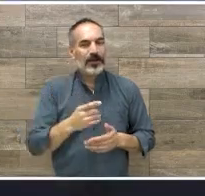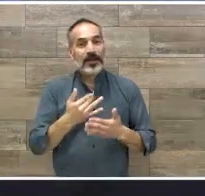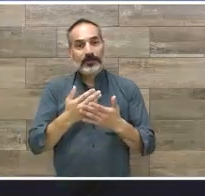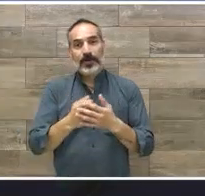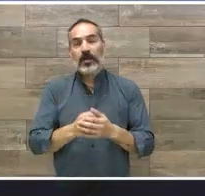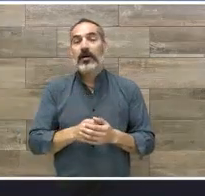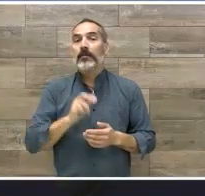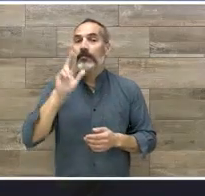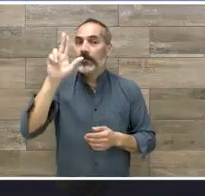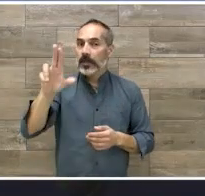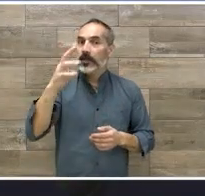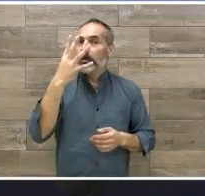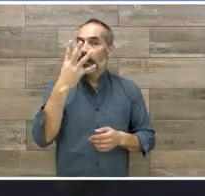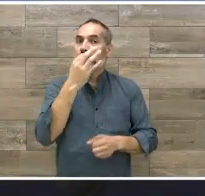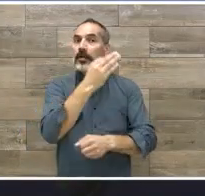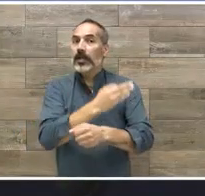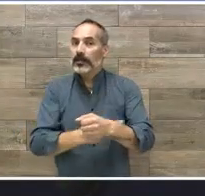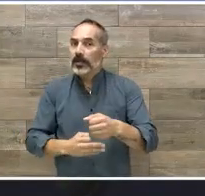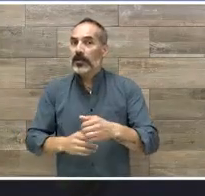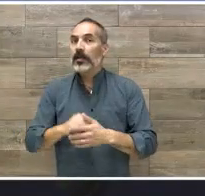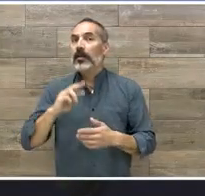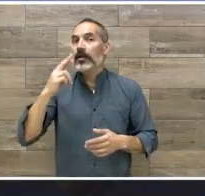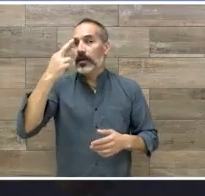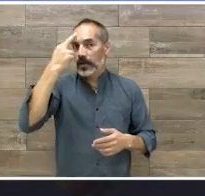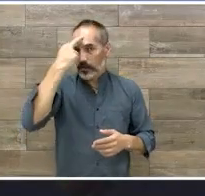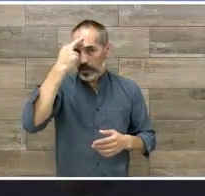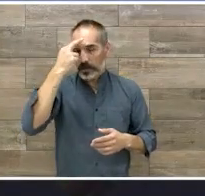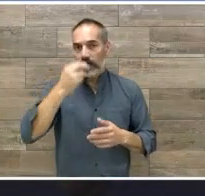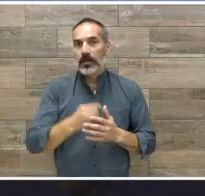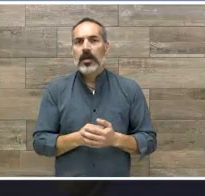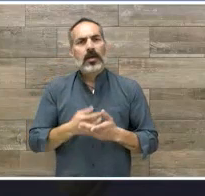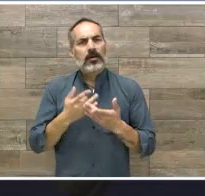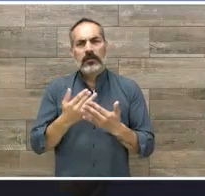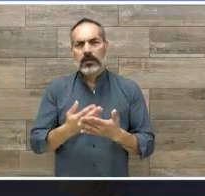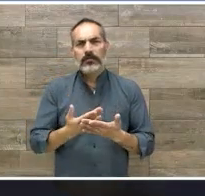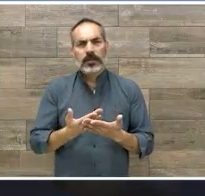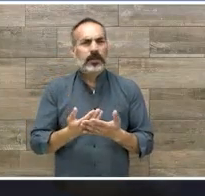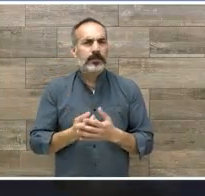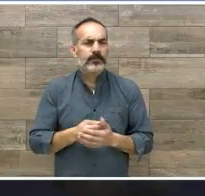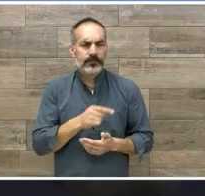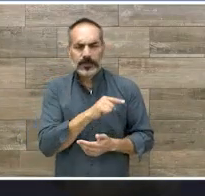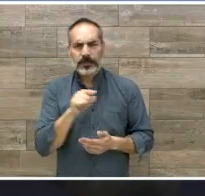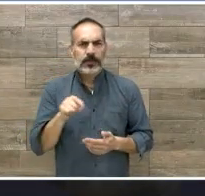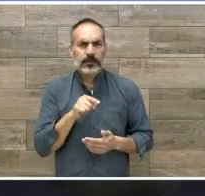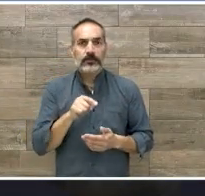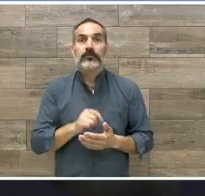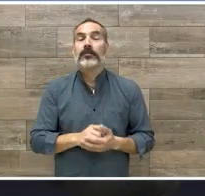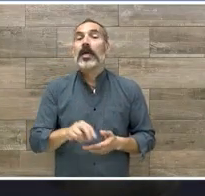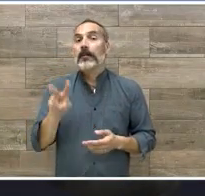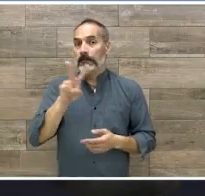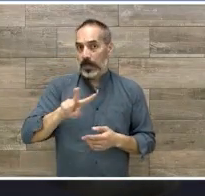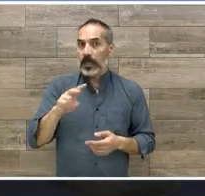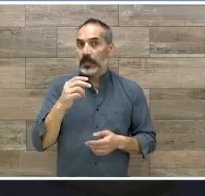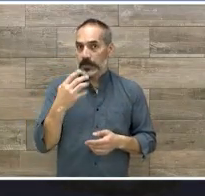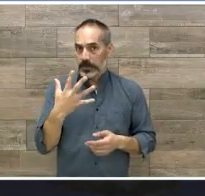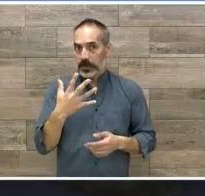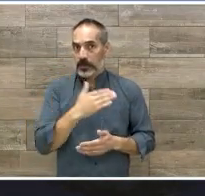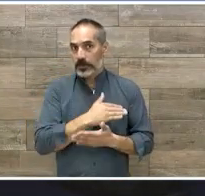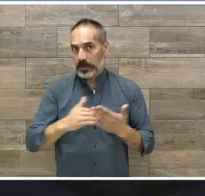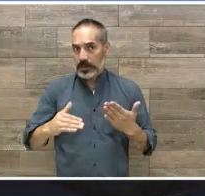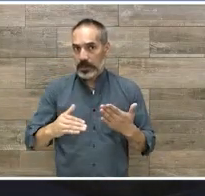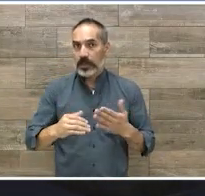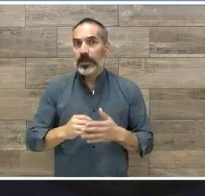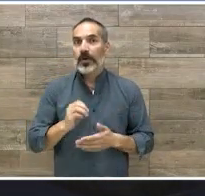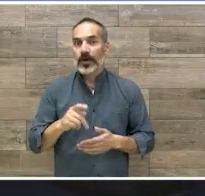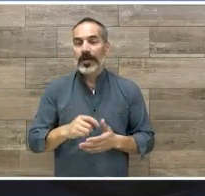próximo martes a las 4 de la tarde y recuerden nuestra retransmisión de este programa los viernes a las 5 y media por los